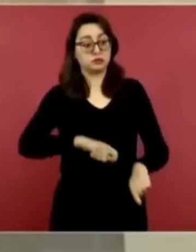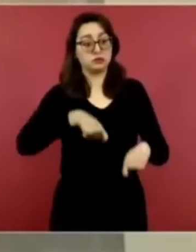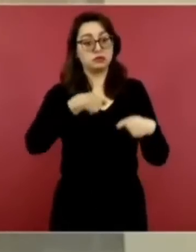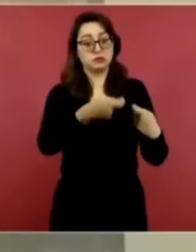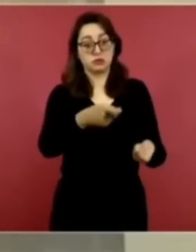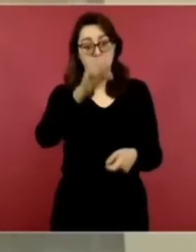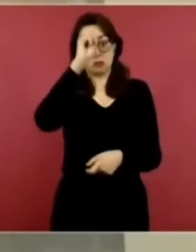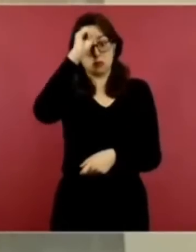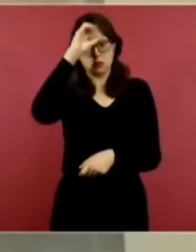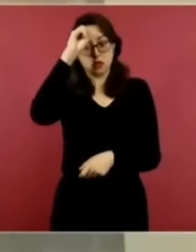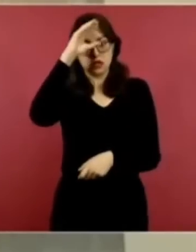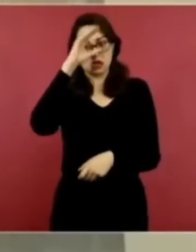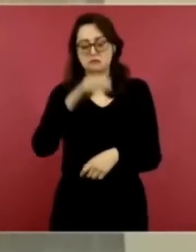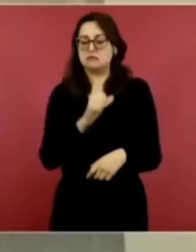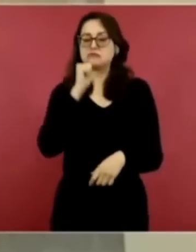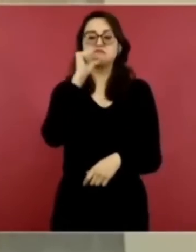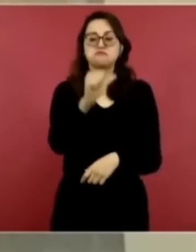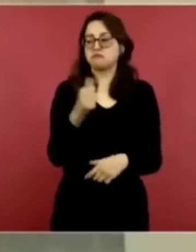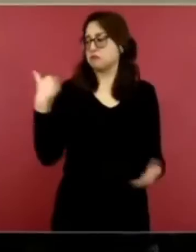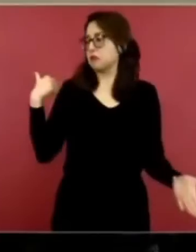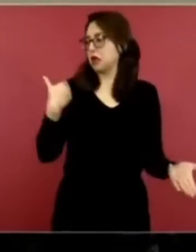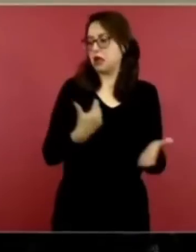desde que llegamos.